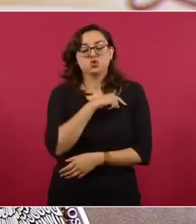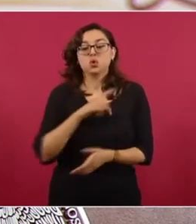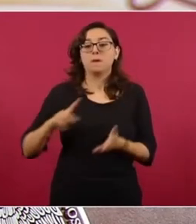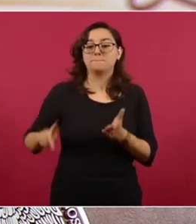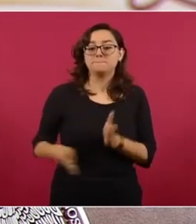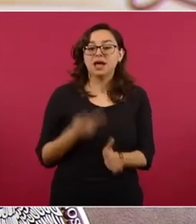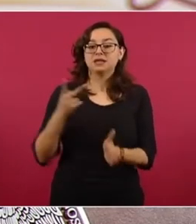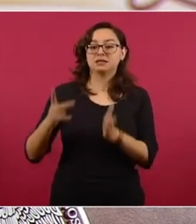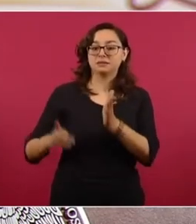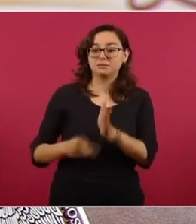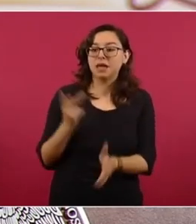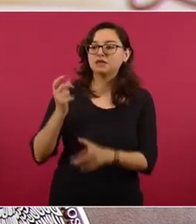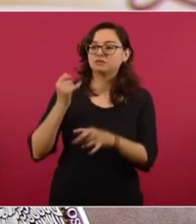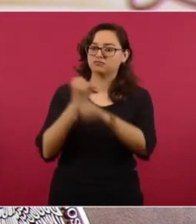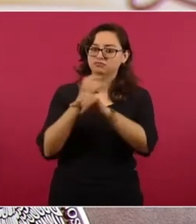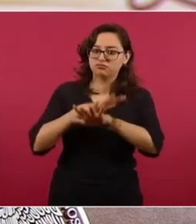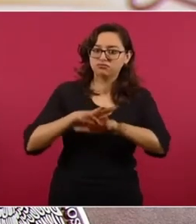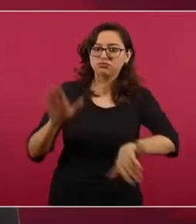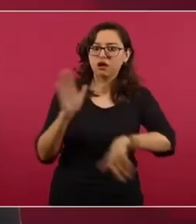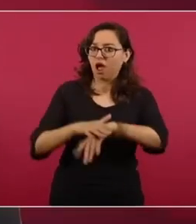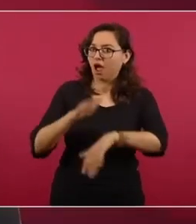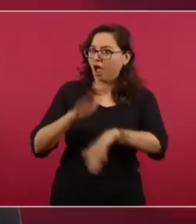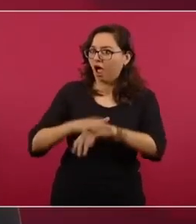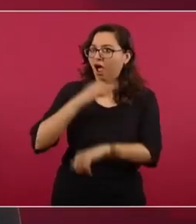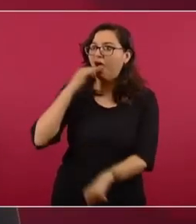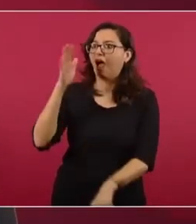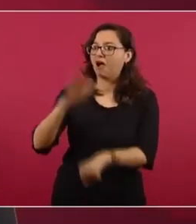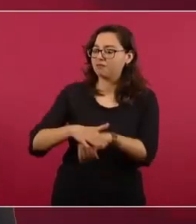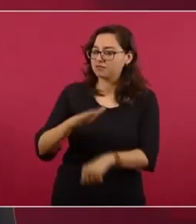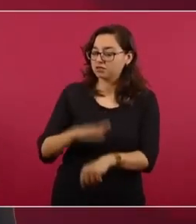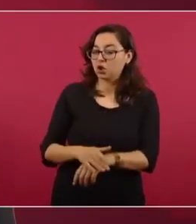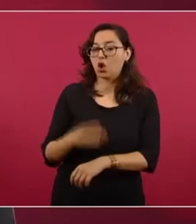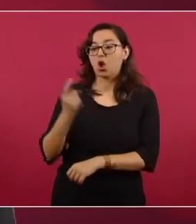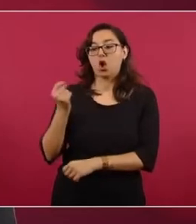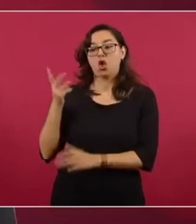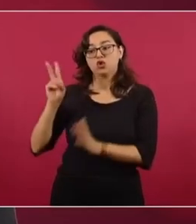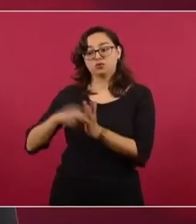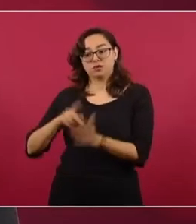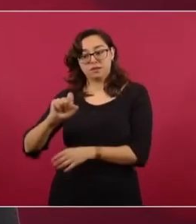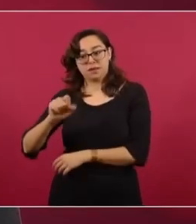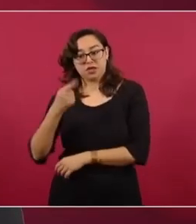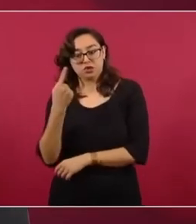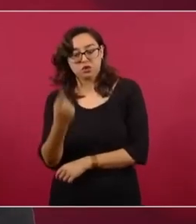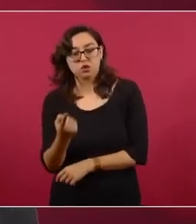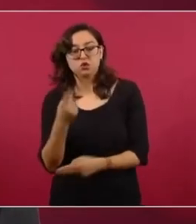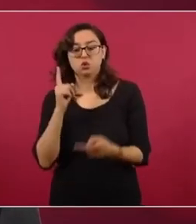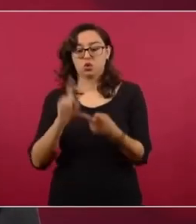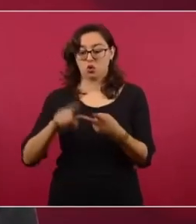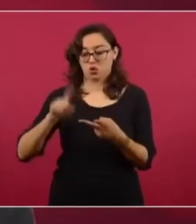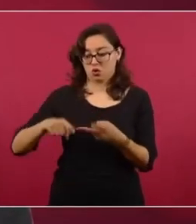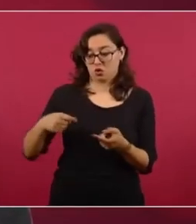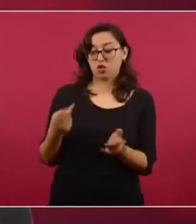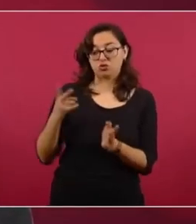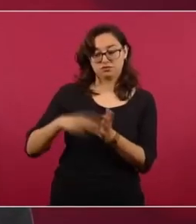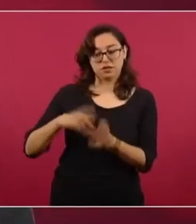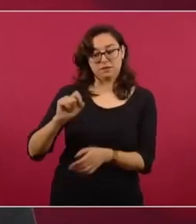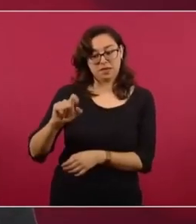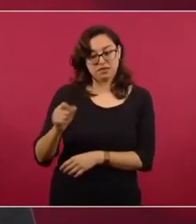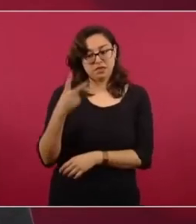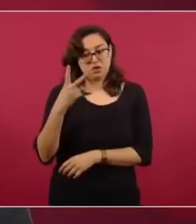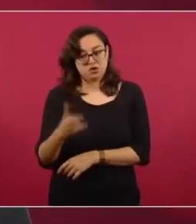octubre, sino noviembre de 2021 y ahora está alerta máxima el 19 de mayo de este año